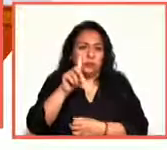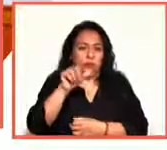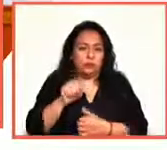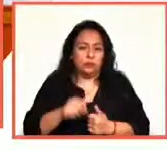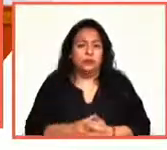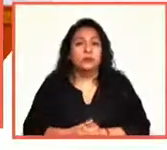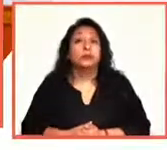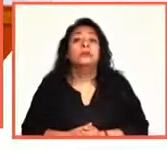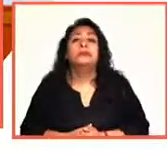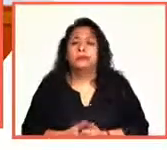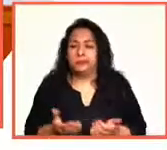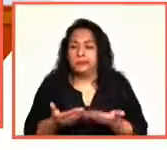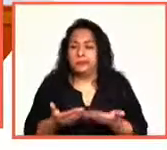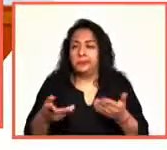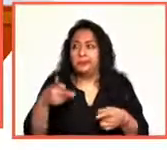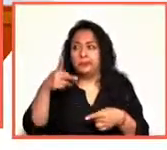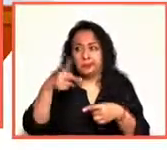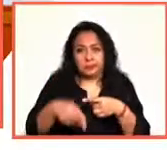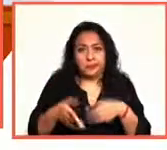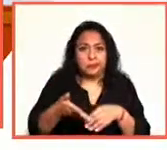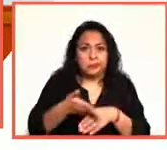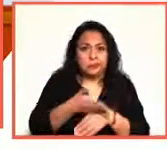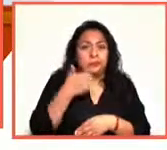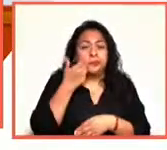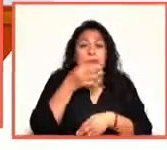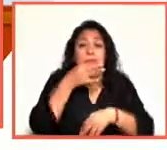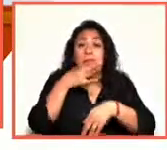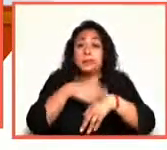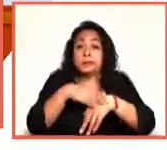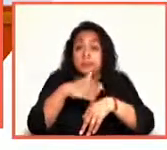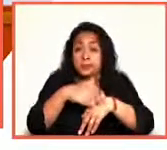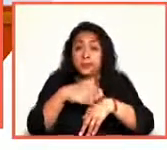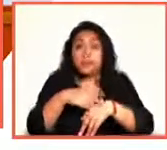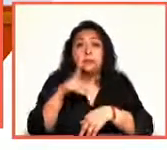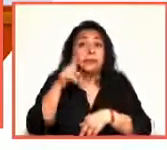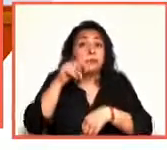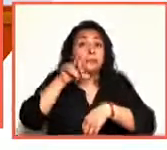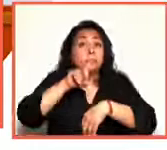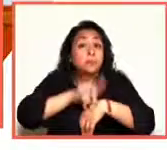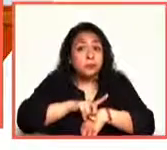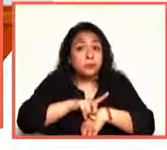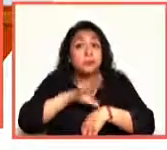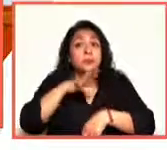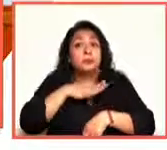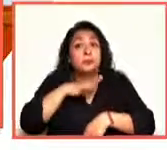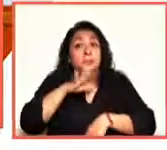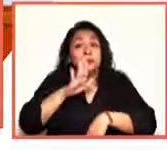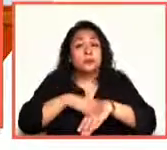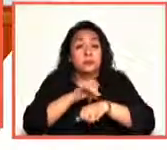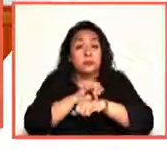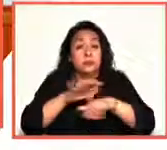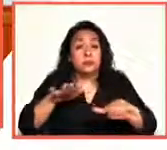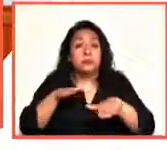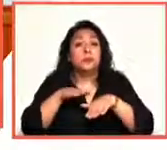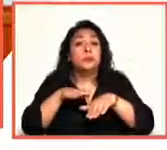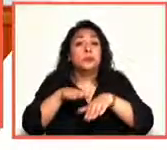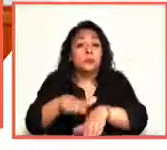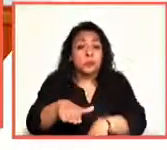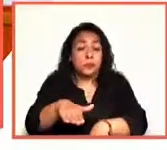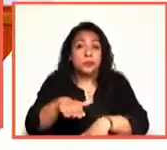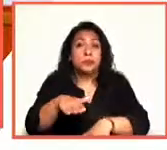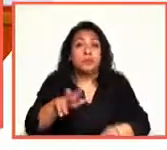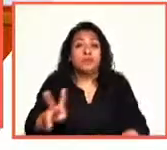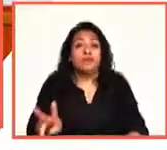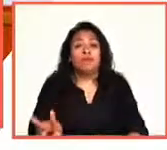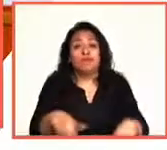Es momento de hacer una pausa. Antes queremos anunciarle que el día de mañana vamos a ampliar la información con relación a la subasta que